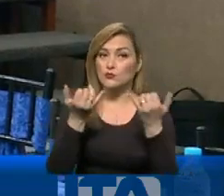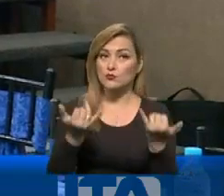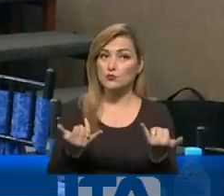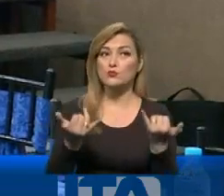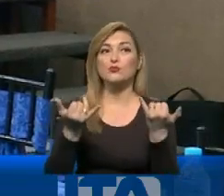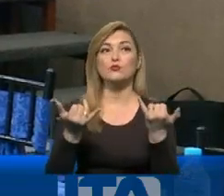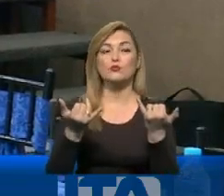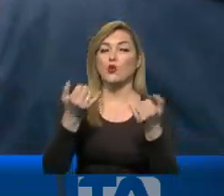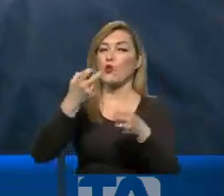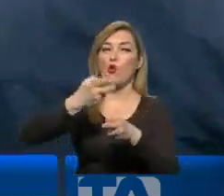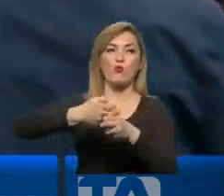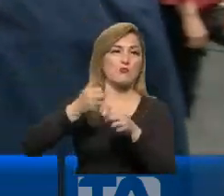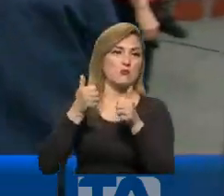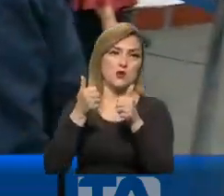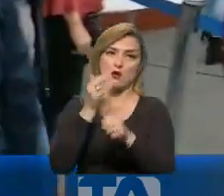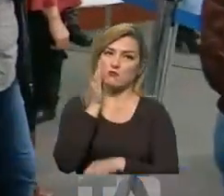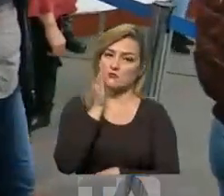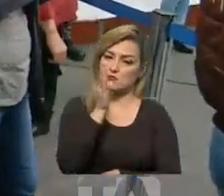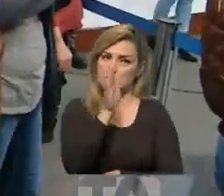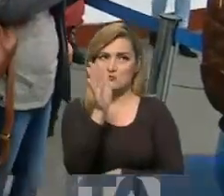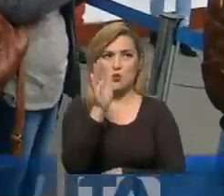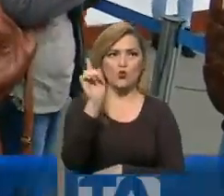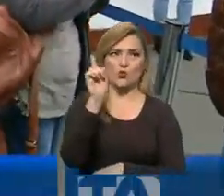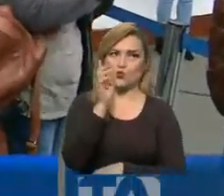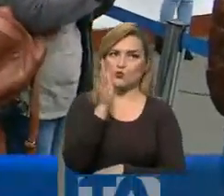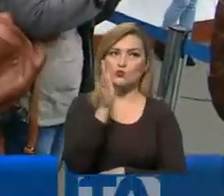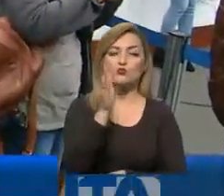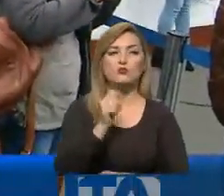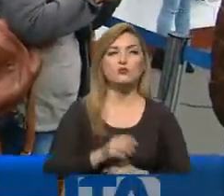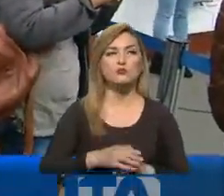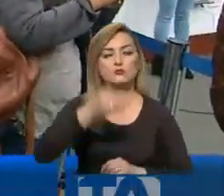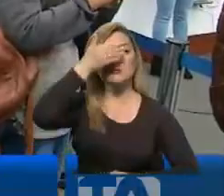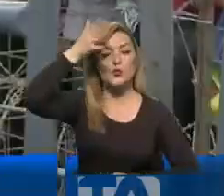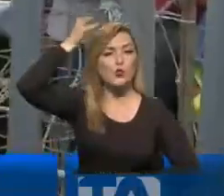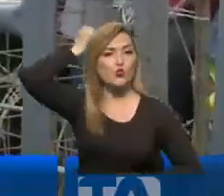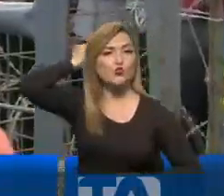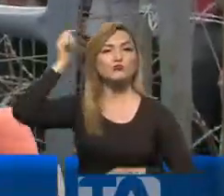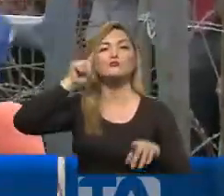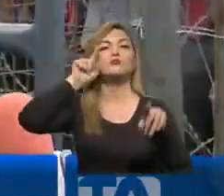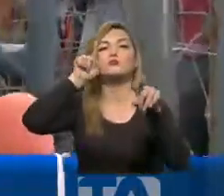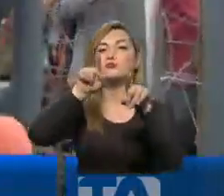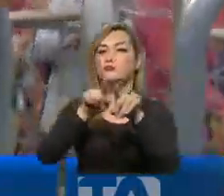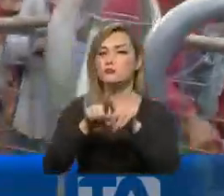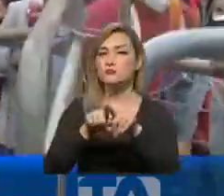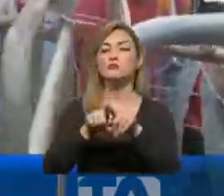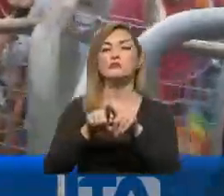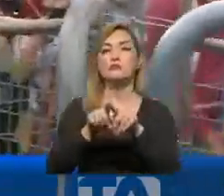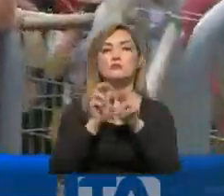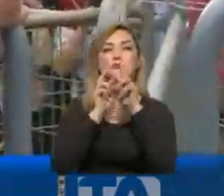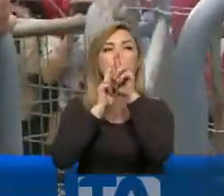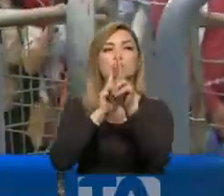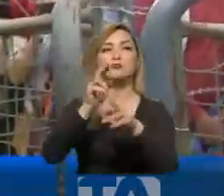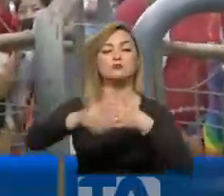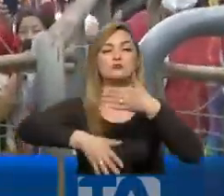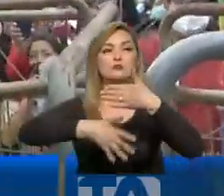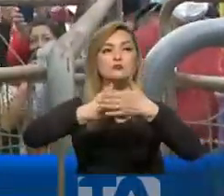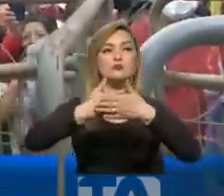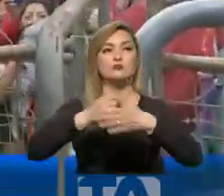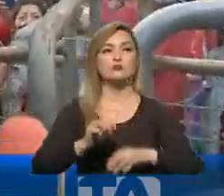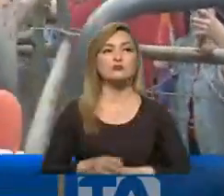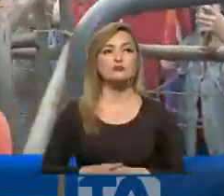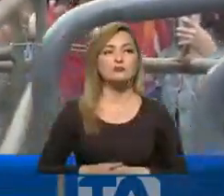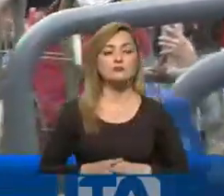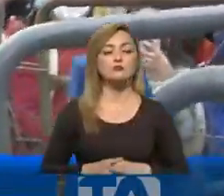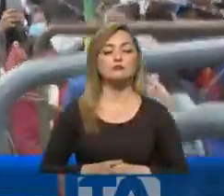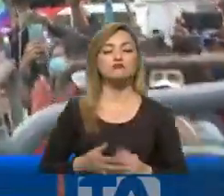es correcto. Yaco Pérez también ve al acuerdo como un triunfo y esta es la respuesta que tenía para sus bases. Su demanda de